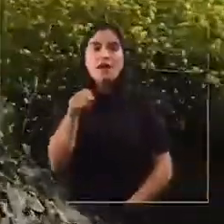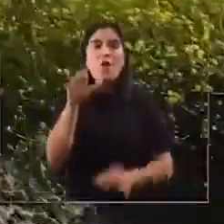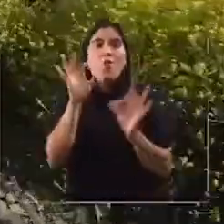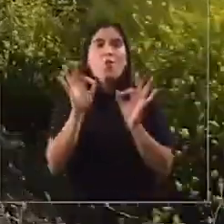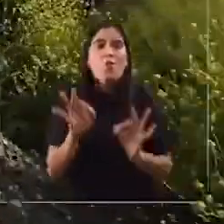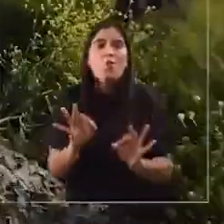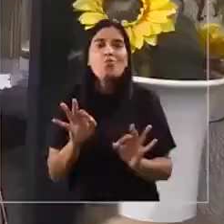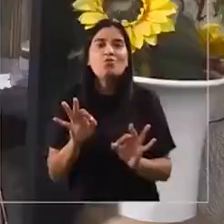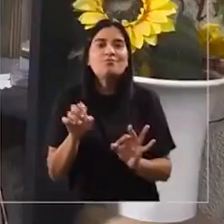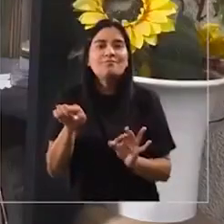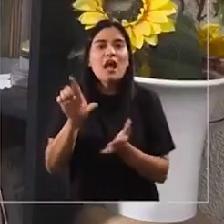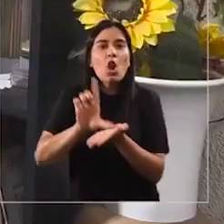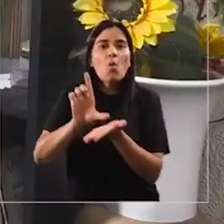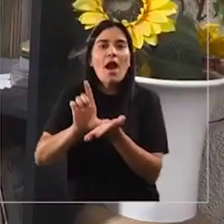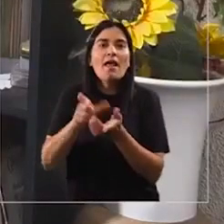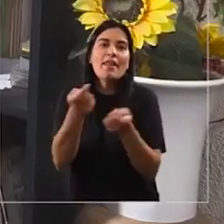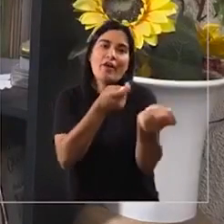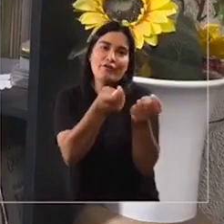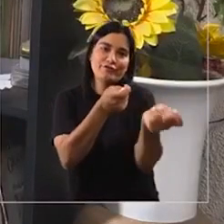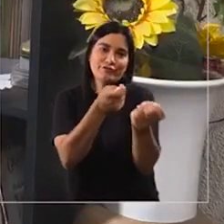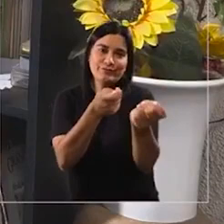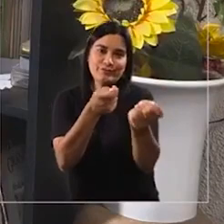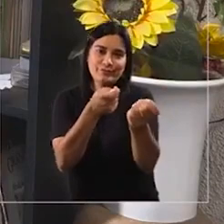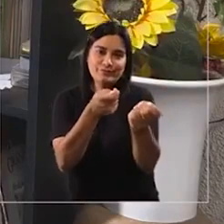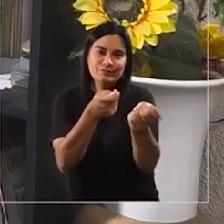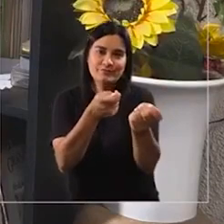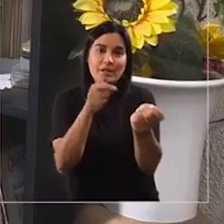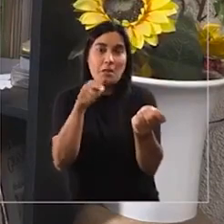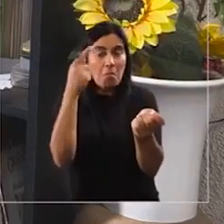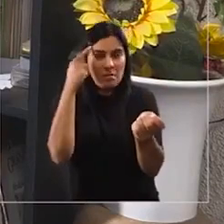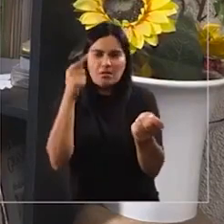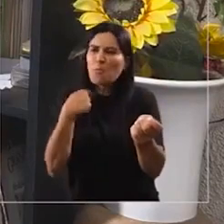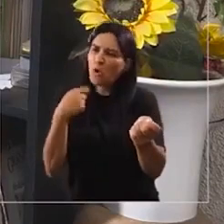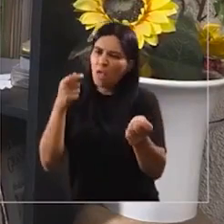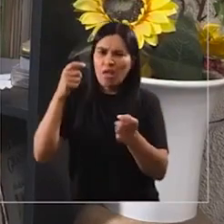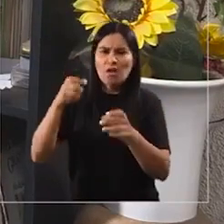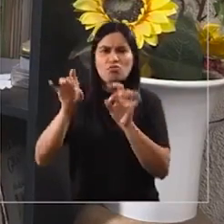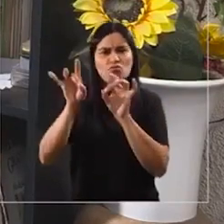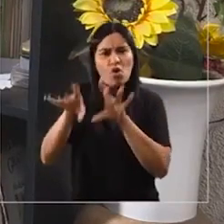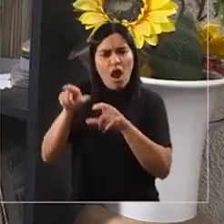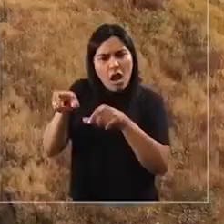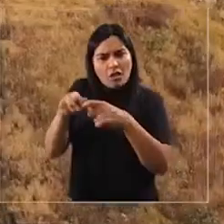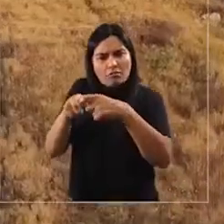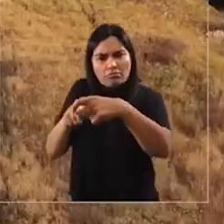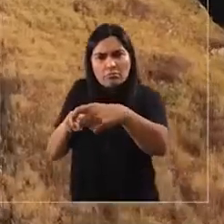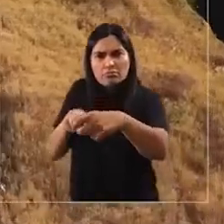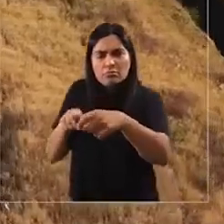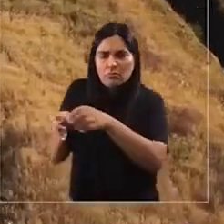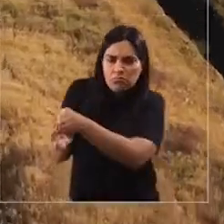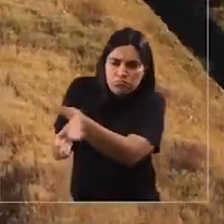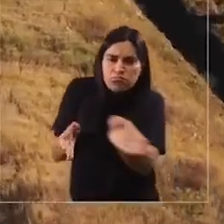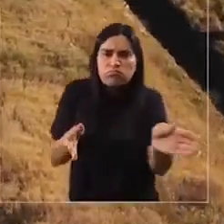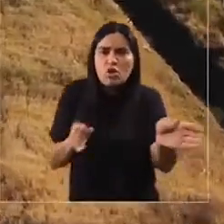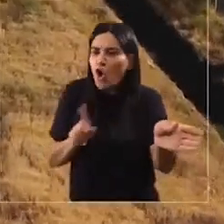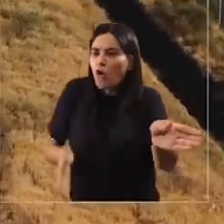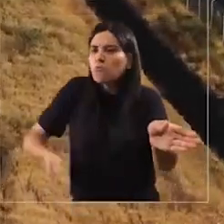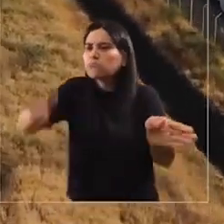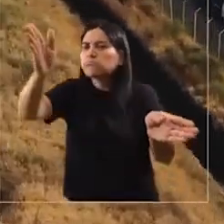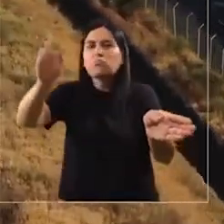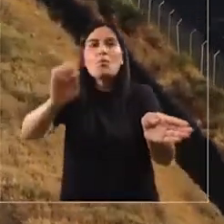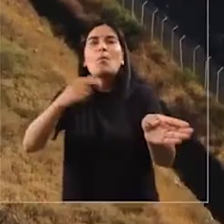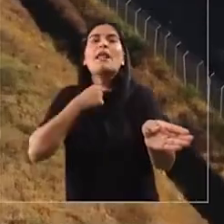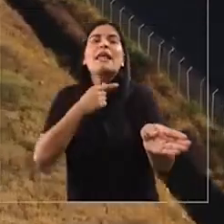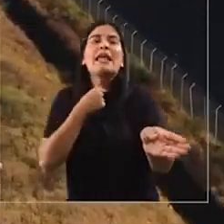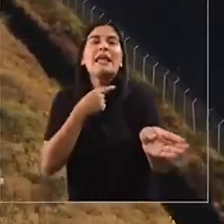comercialización. ¿Y por qué se tiró por ese lado y no en forma recta? Porque se quería sacar